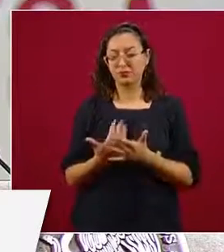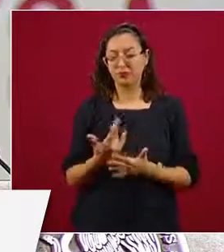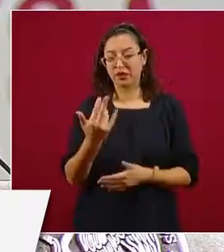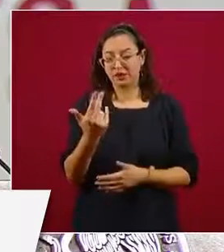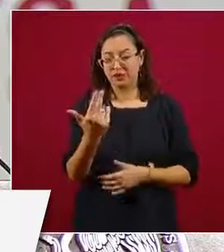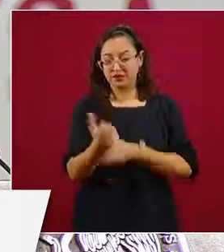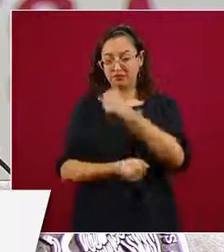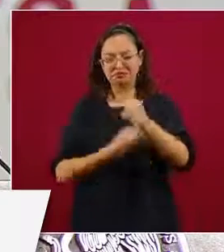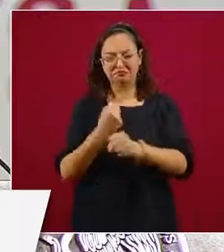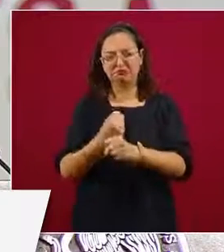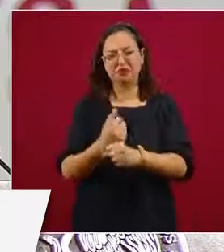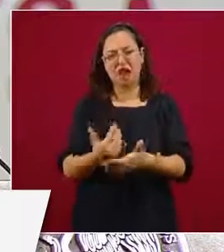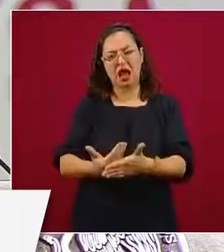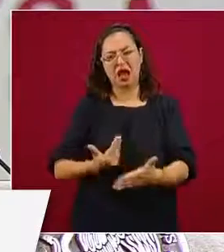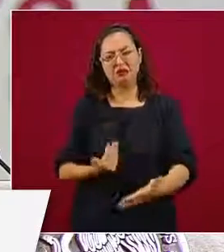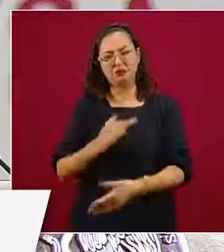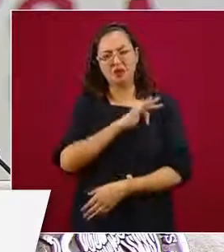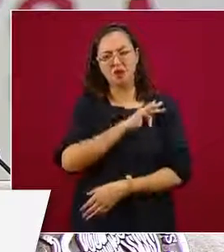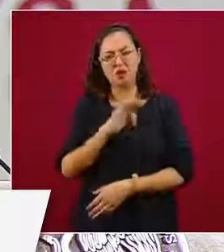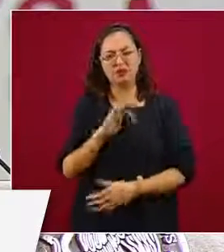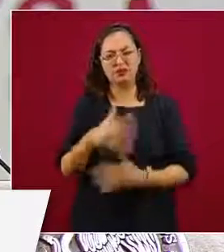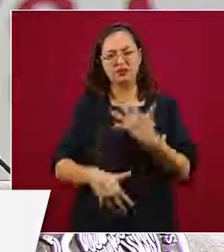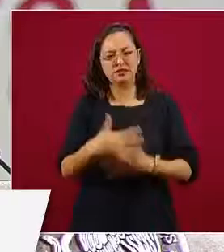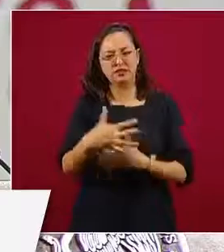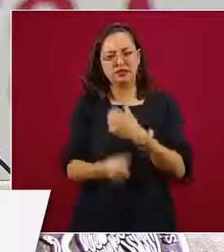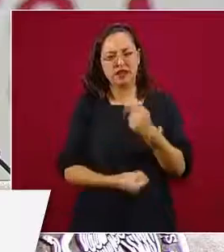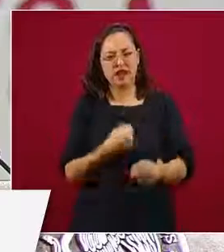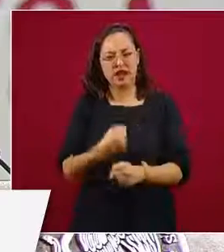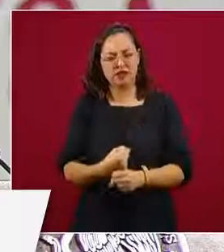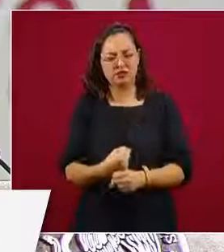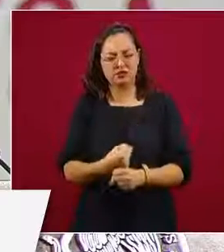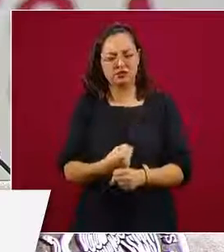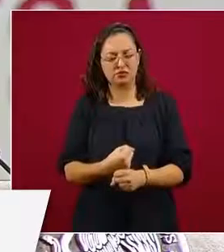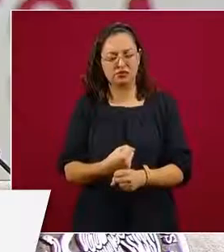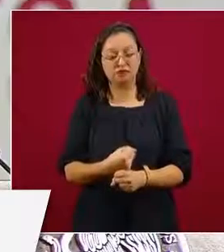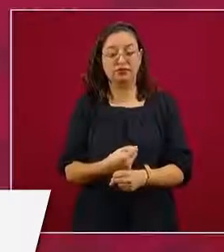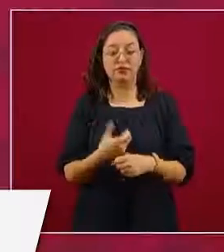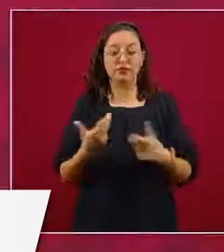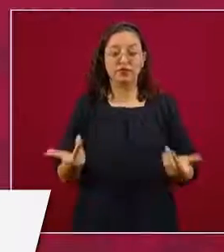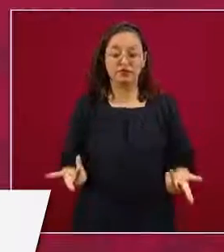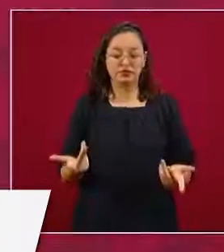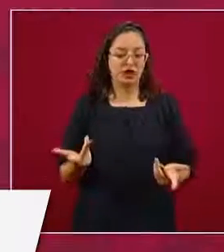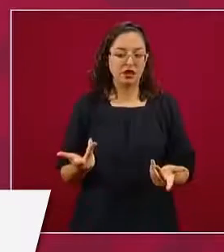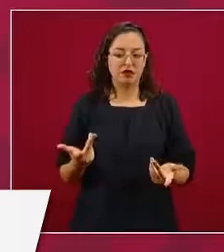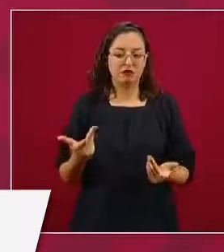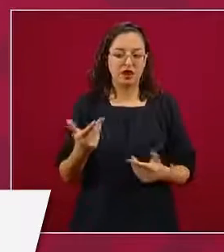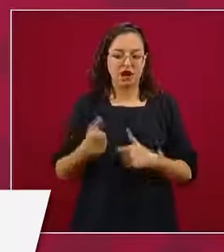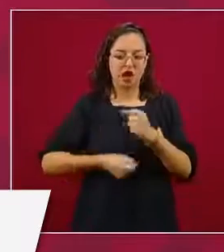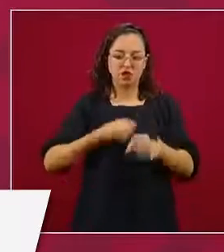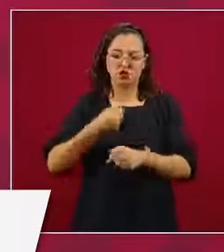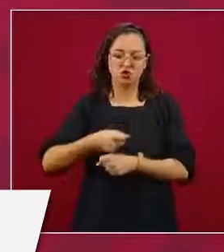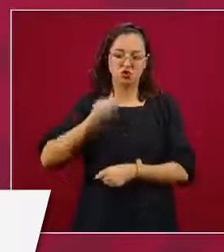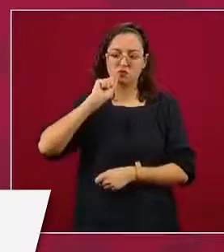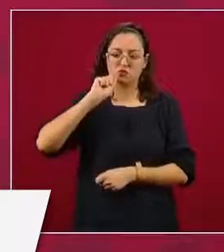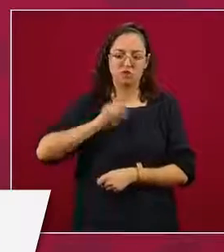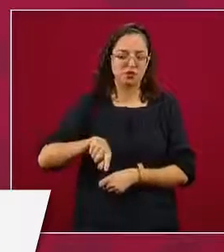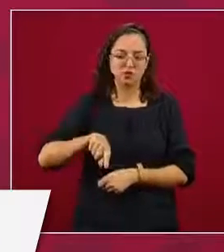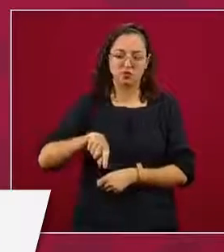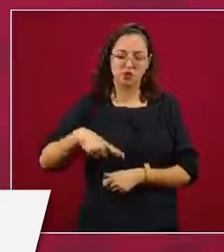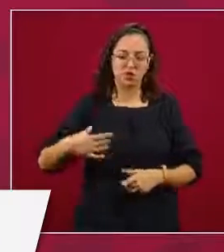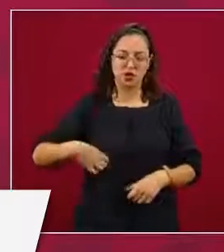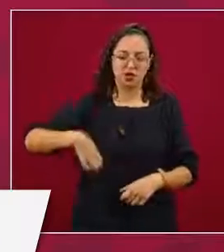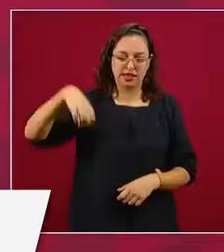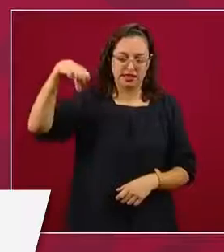15 años. En el caso de la edad, hablando de eso, no se cambia, siempre lo que querían